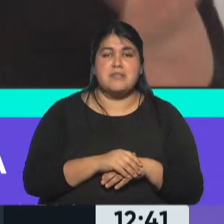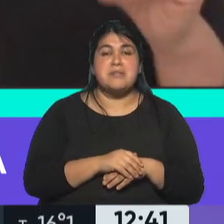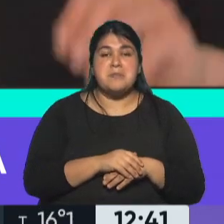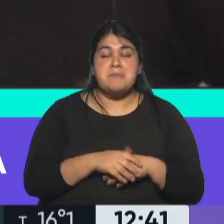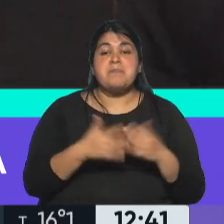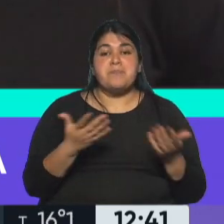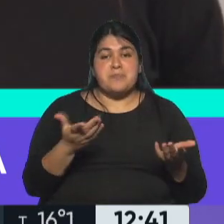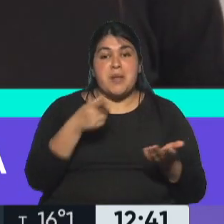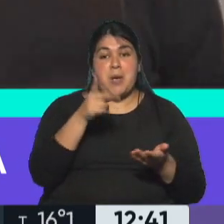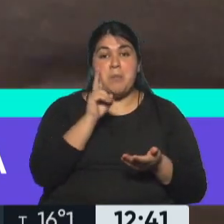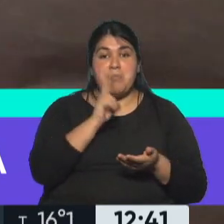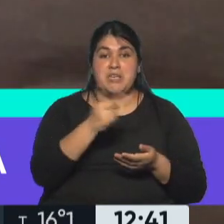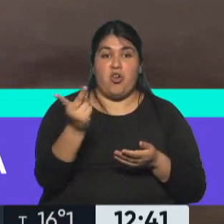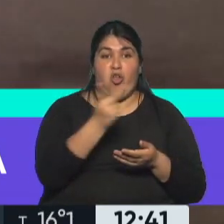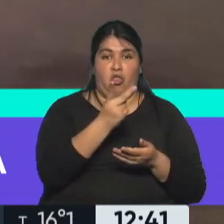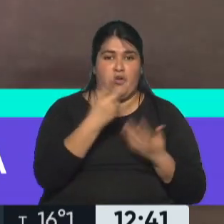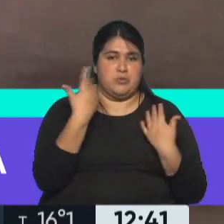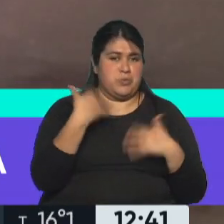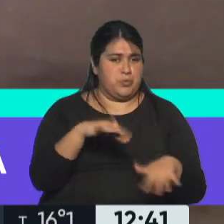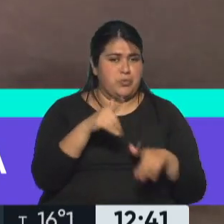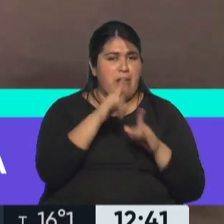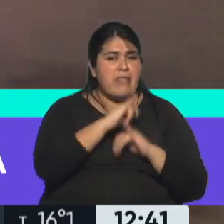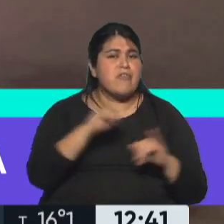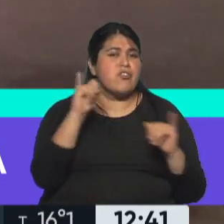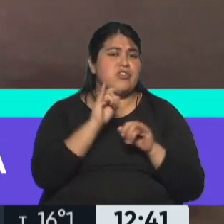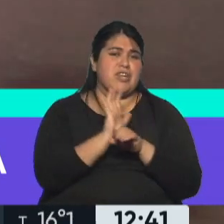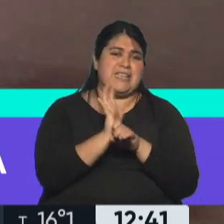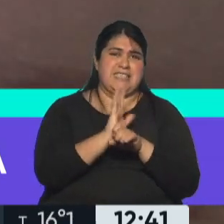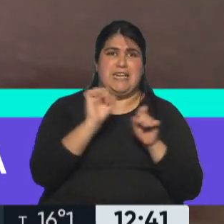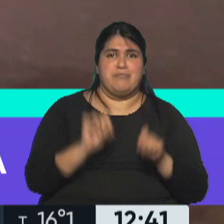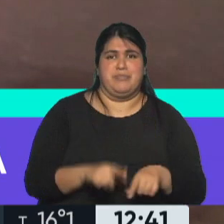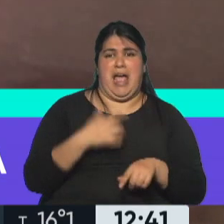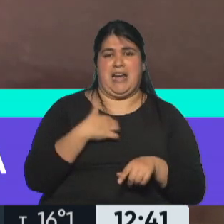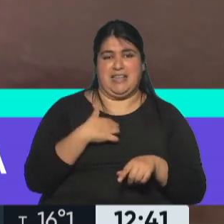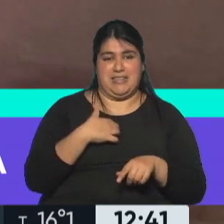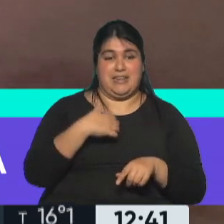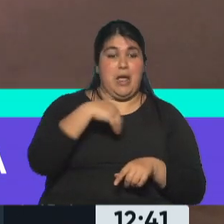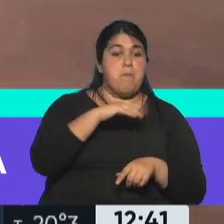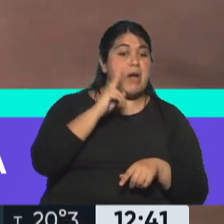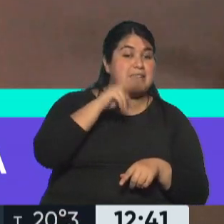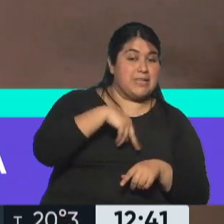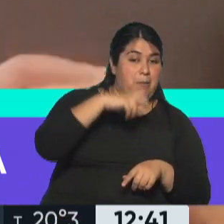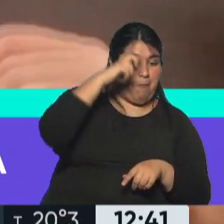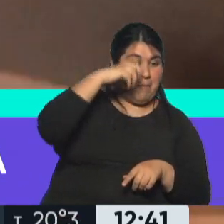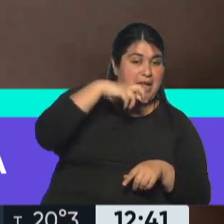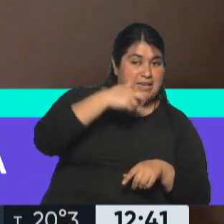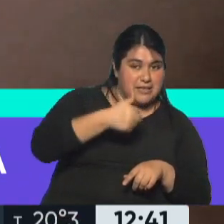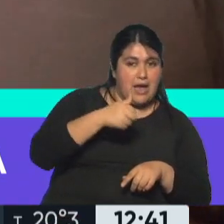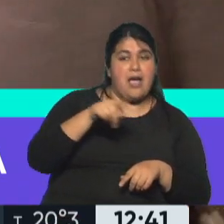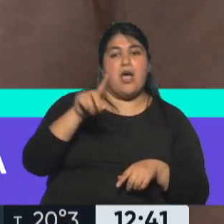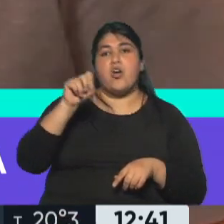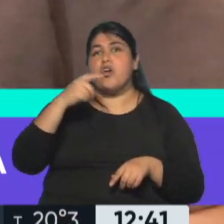Miren a estos dos maravillosos difusores del cine en nuestro país, Fernando Martín Peña. Y Roger Cosa,